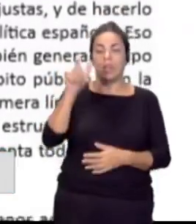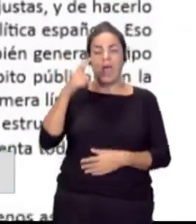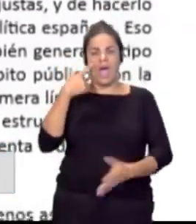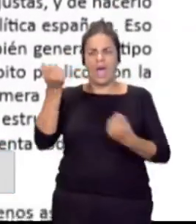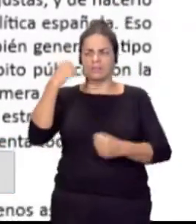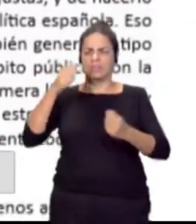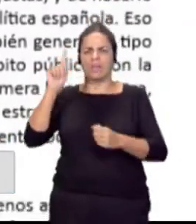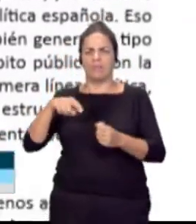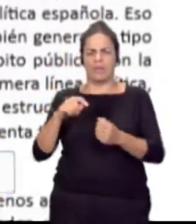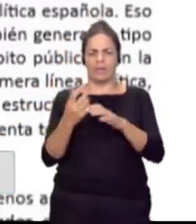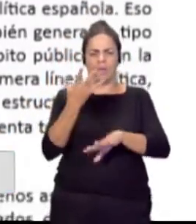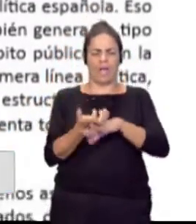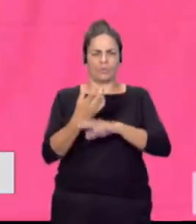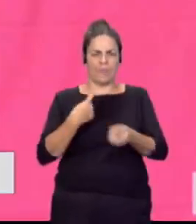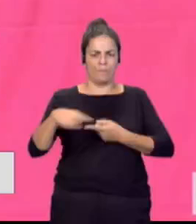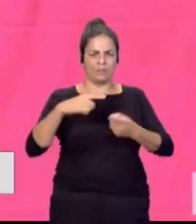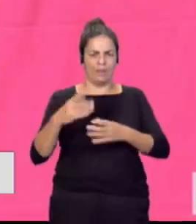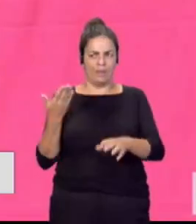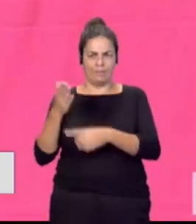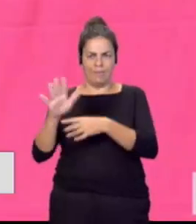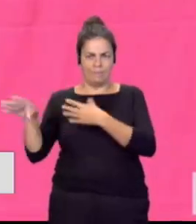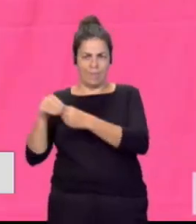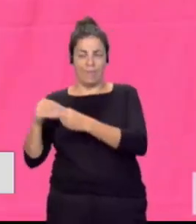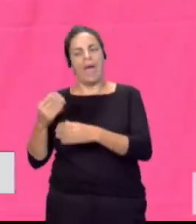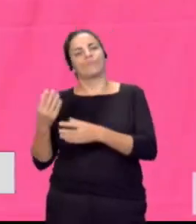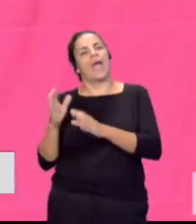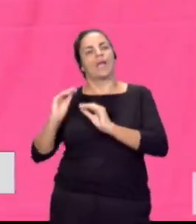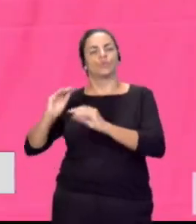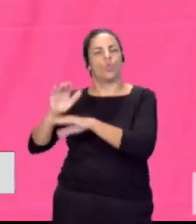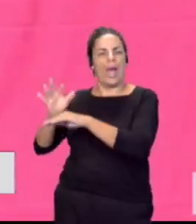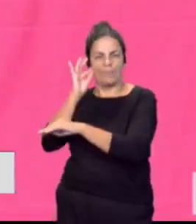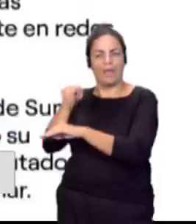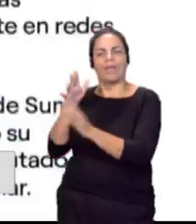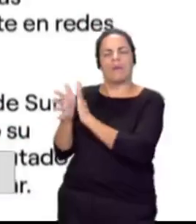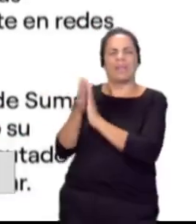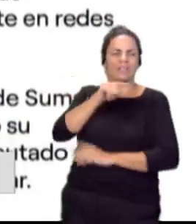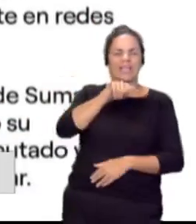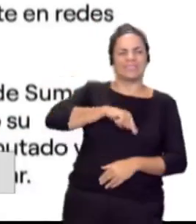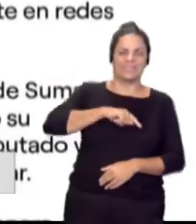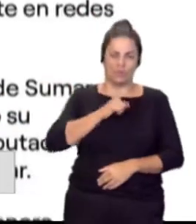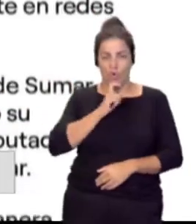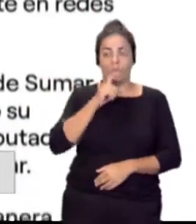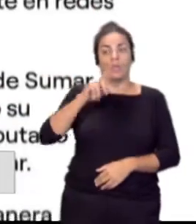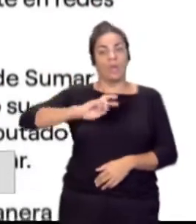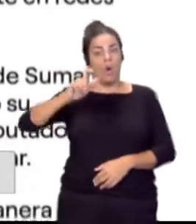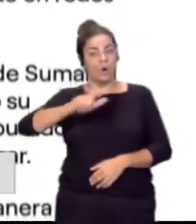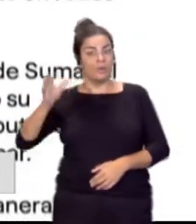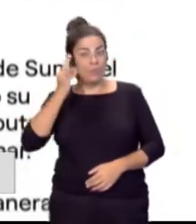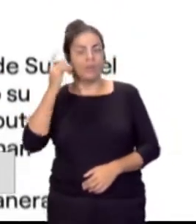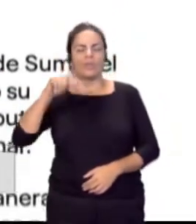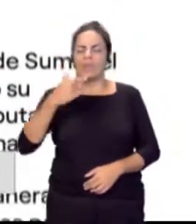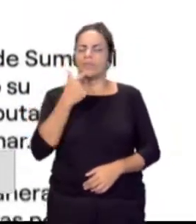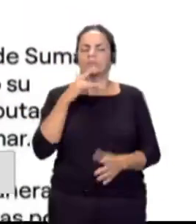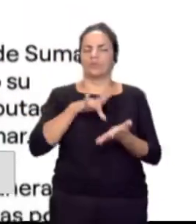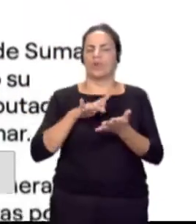capturas de mensajería con una amiga donde le contaba lo que había sentido. Otras mujeres también han descrito episodios de